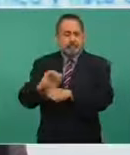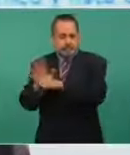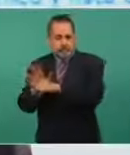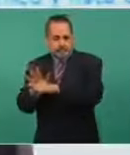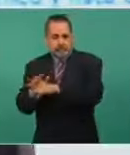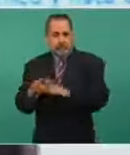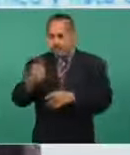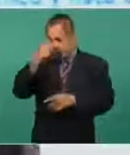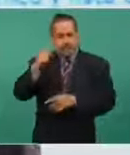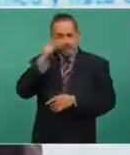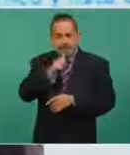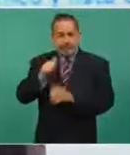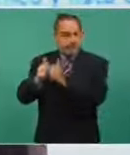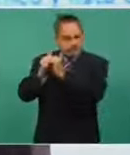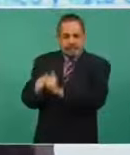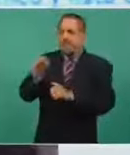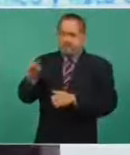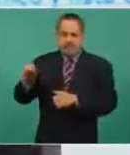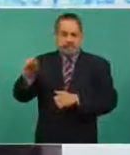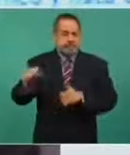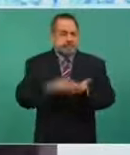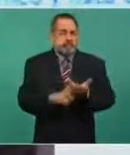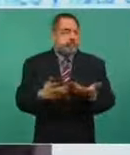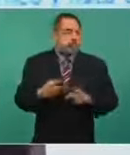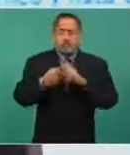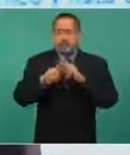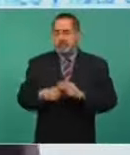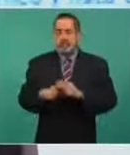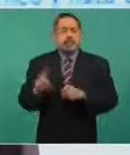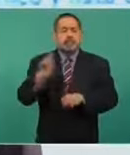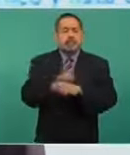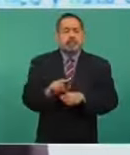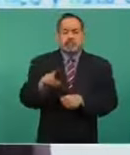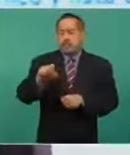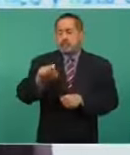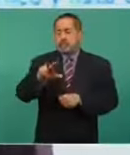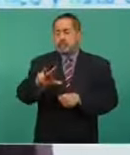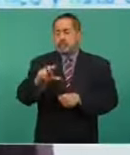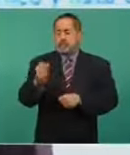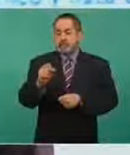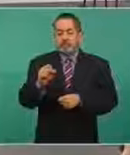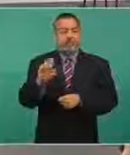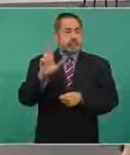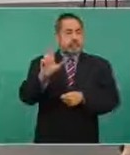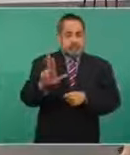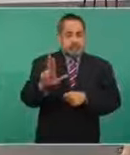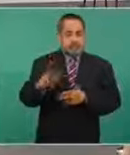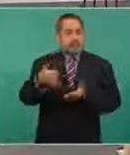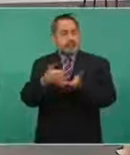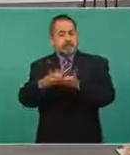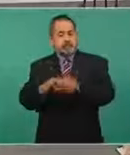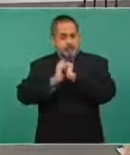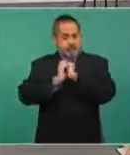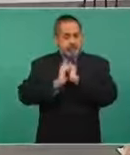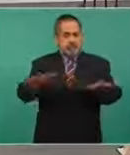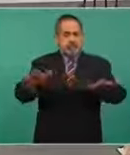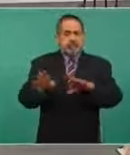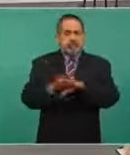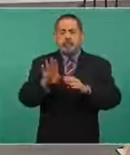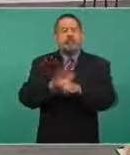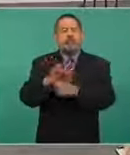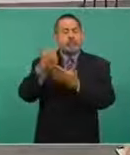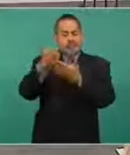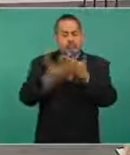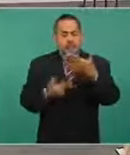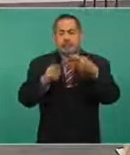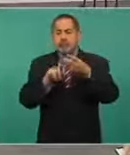temporales, sino serán permanentes. Las fechas, a partir del 28 de septiembre, próximo martes, estaremos publicando el lineamiento técnico y la lista